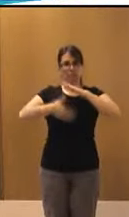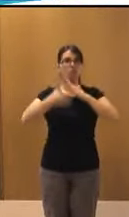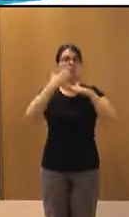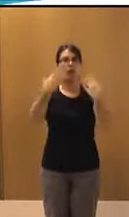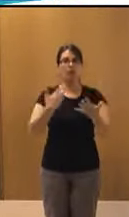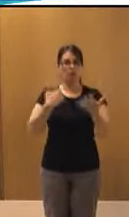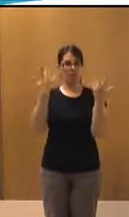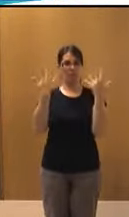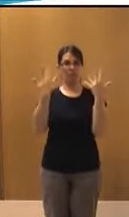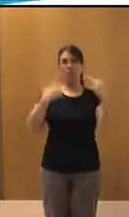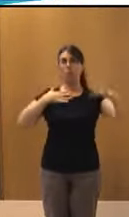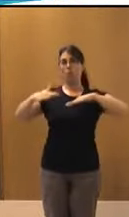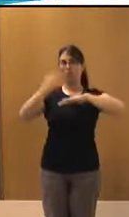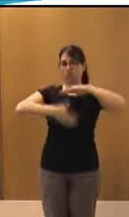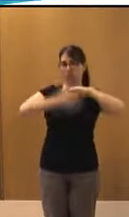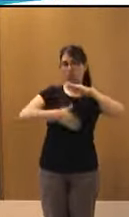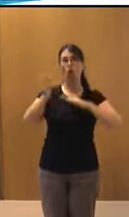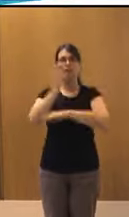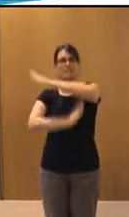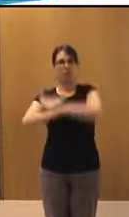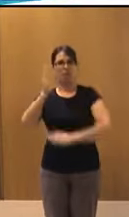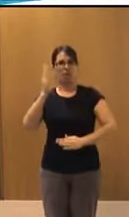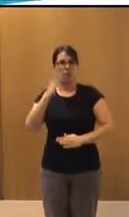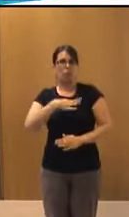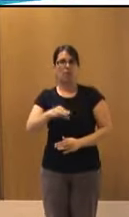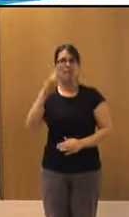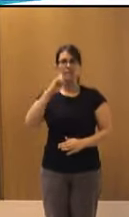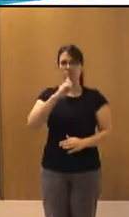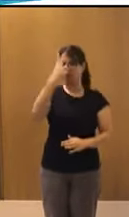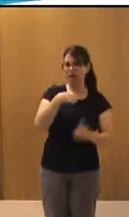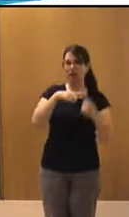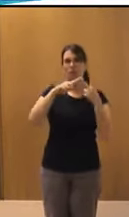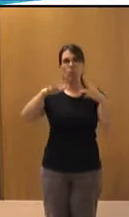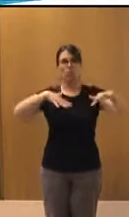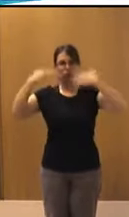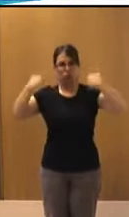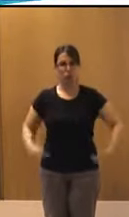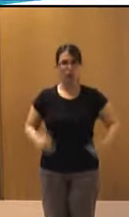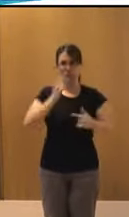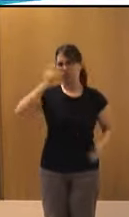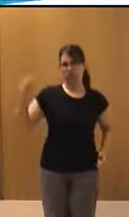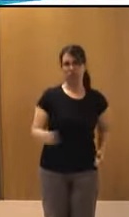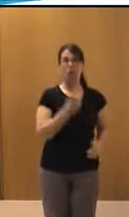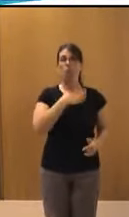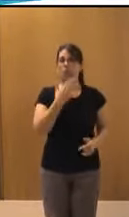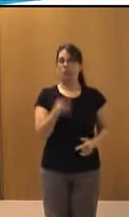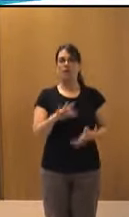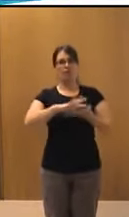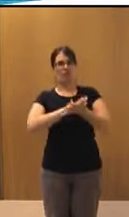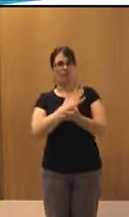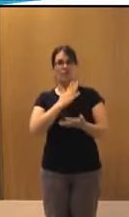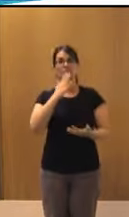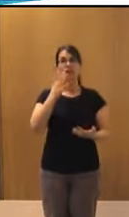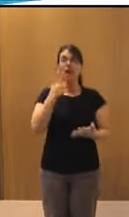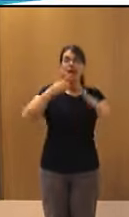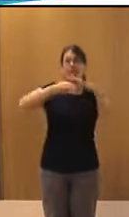limitaciones funcionales o discapacidades que puedan ser sensoriales, motoras, etc. Es importante destacar